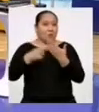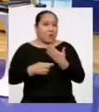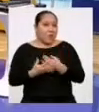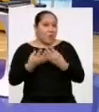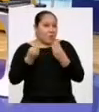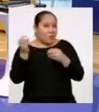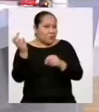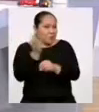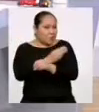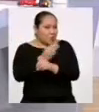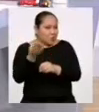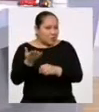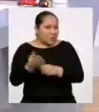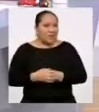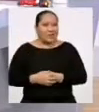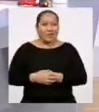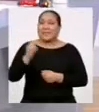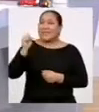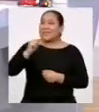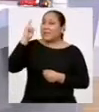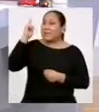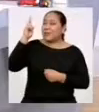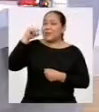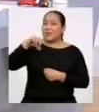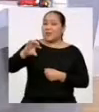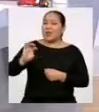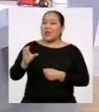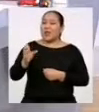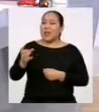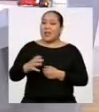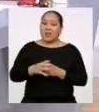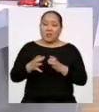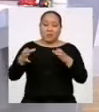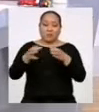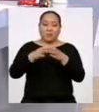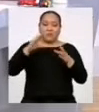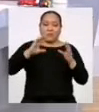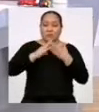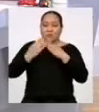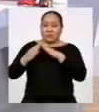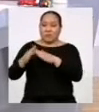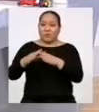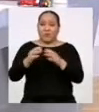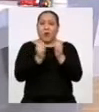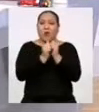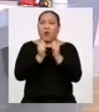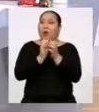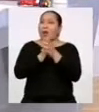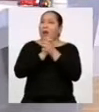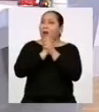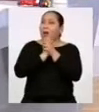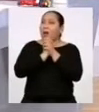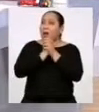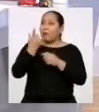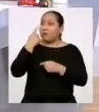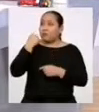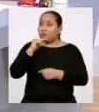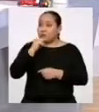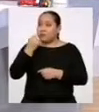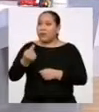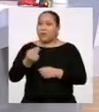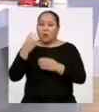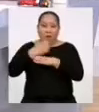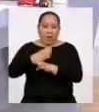mucha música. Sí, profe. Es una radio comunitaria que junto a amigas y amigos hemos creado para